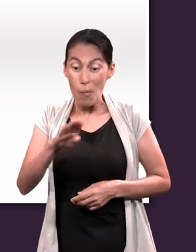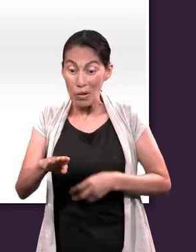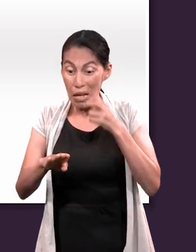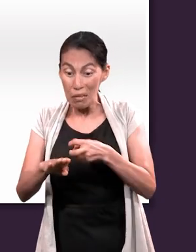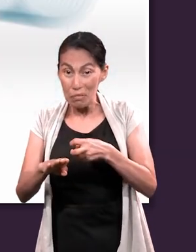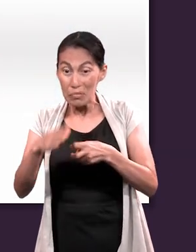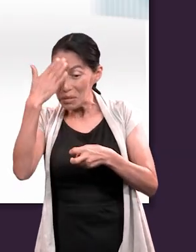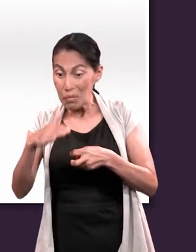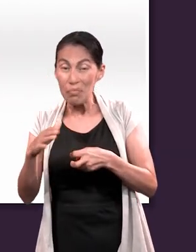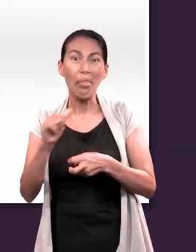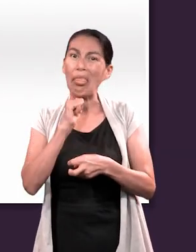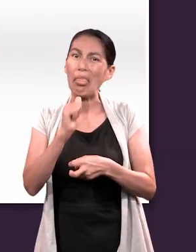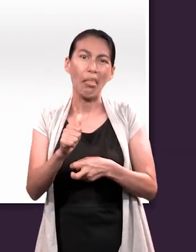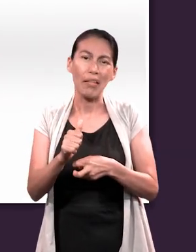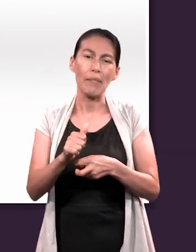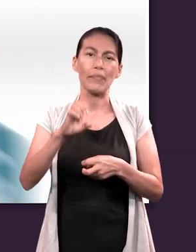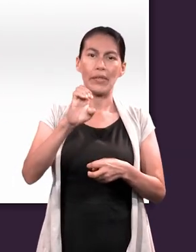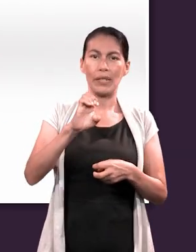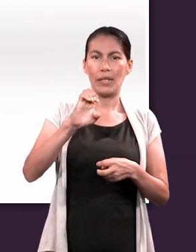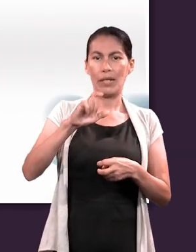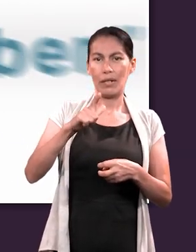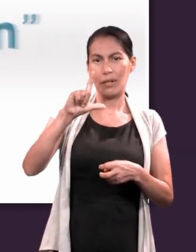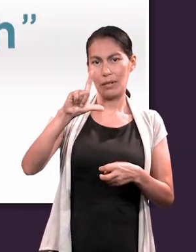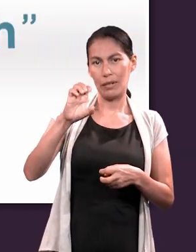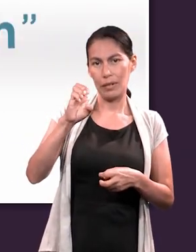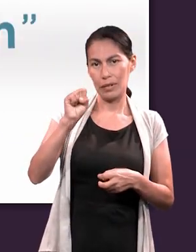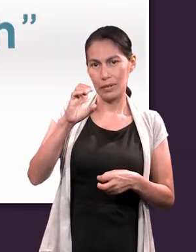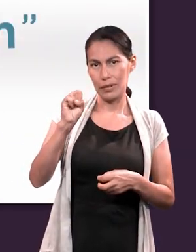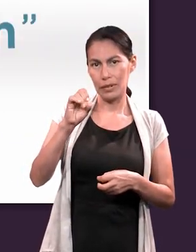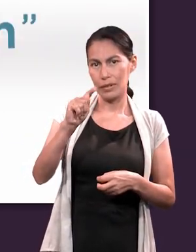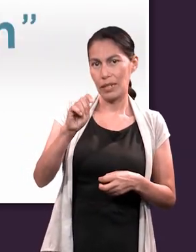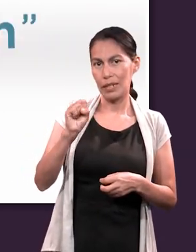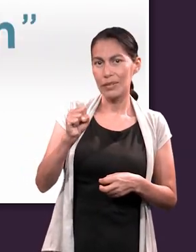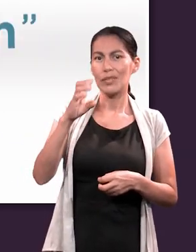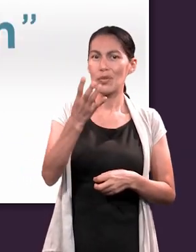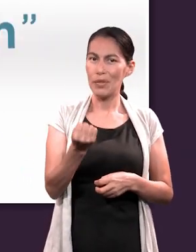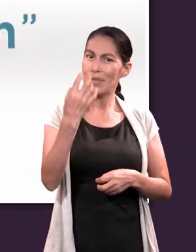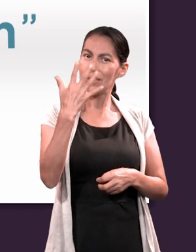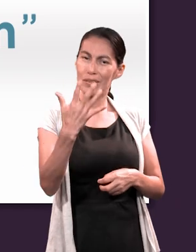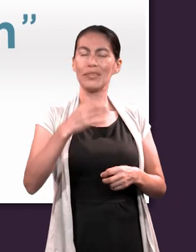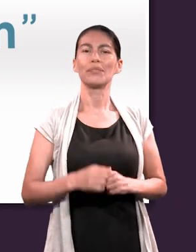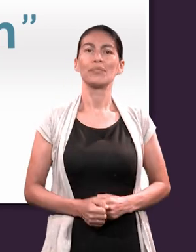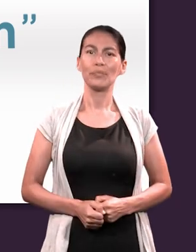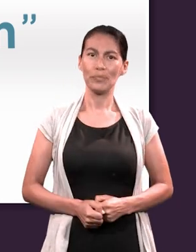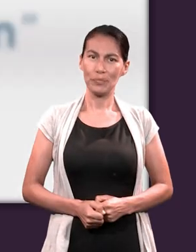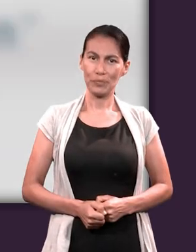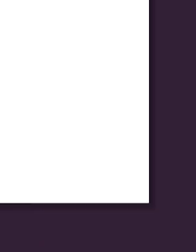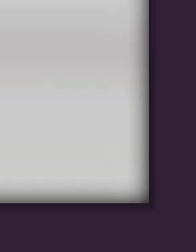han de morir, pero los muertos nada saben. Eclesiastes 9.5